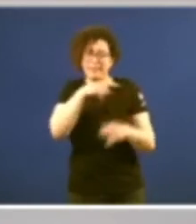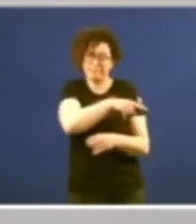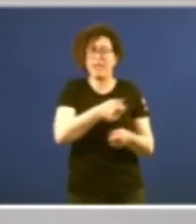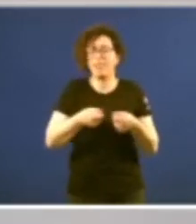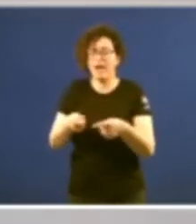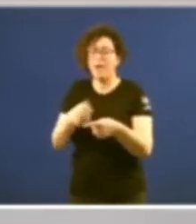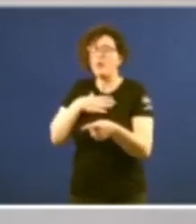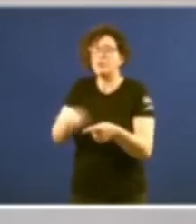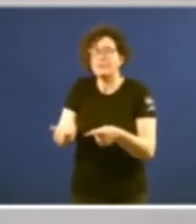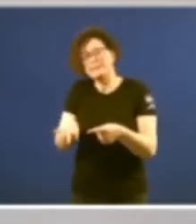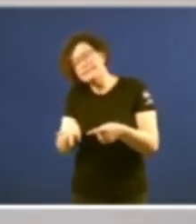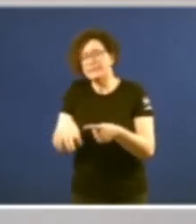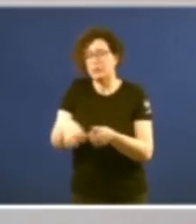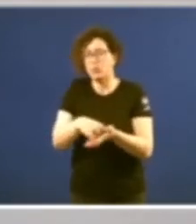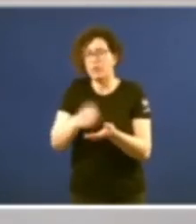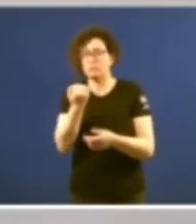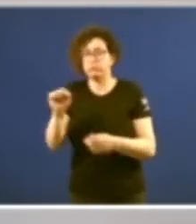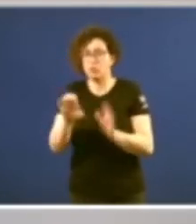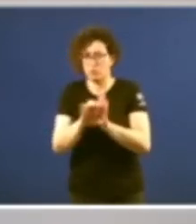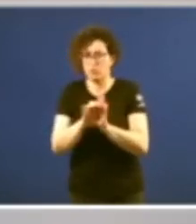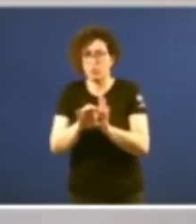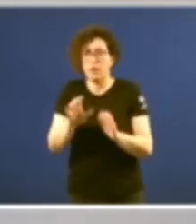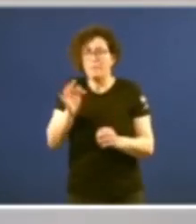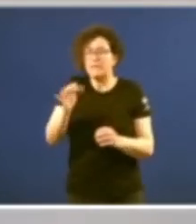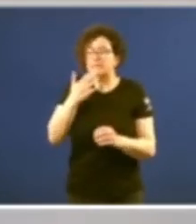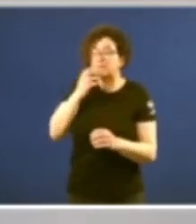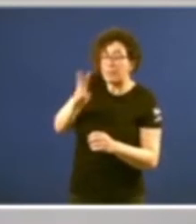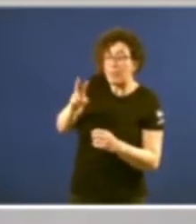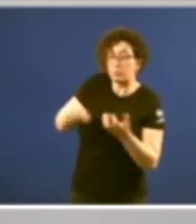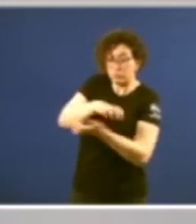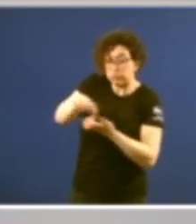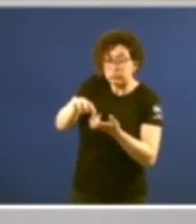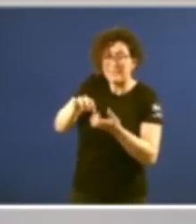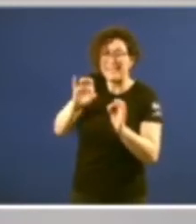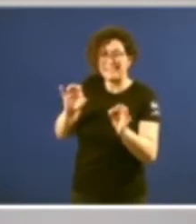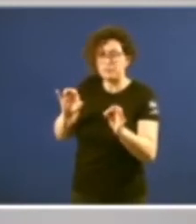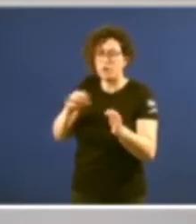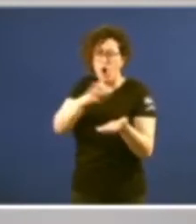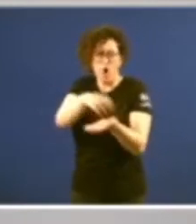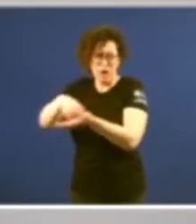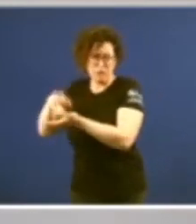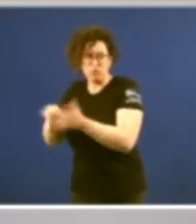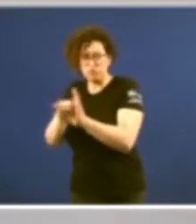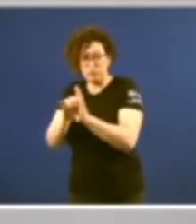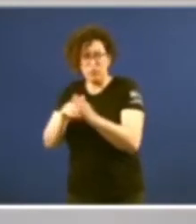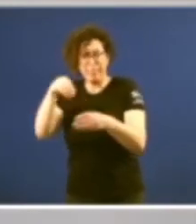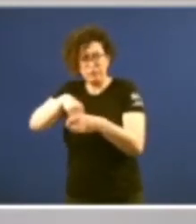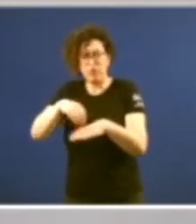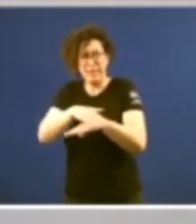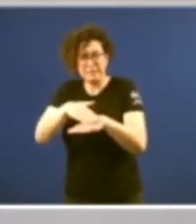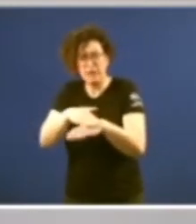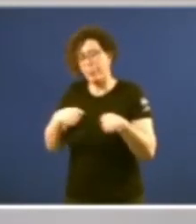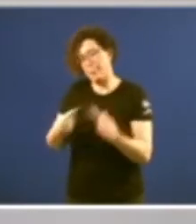inconstitucionalidade. Cando resolvemos os conflitos constitucionales entre órganos constitucionales do Estado ou